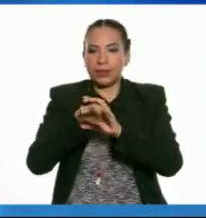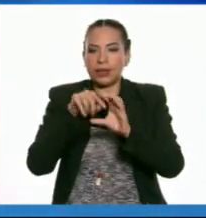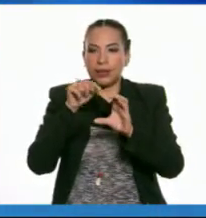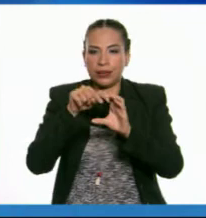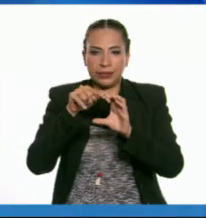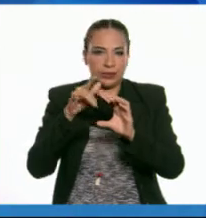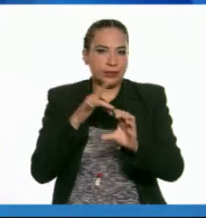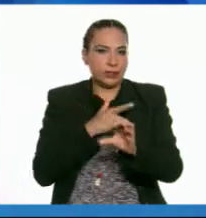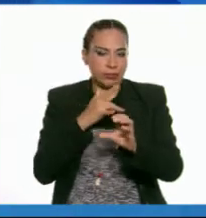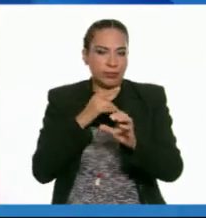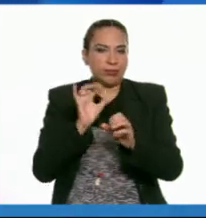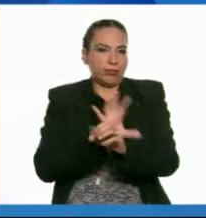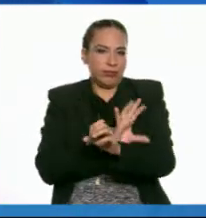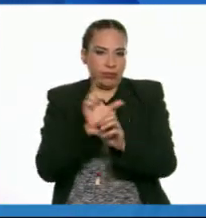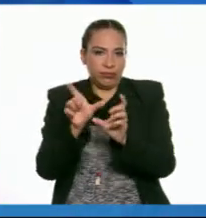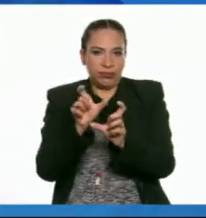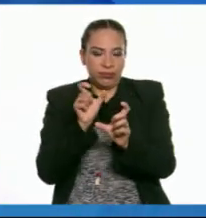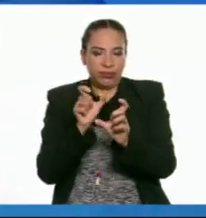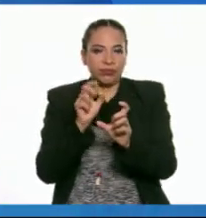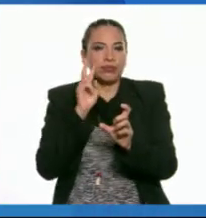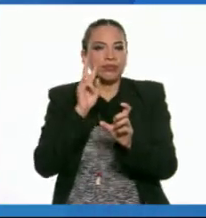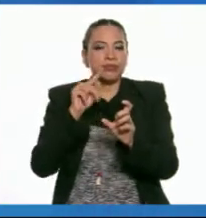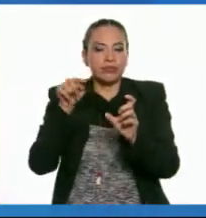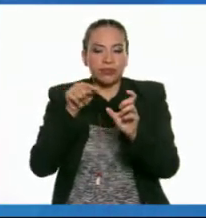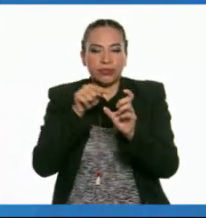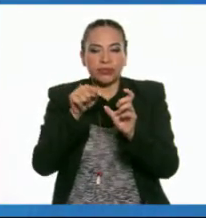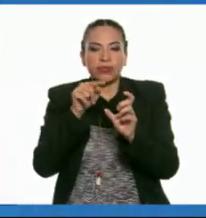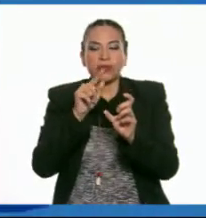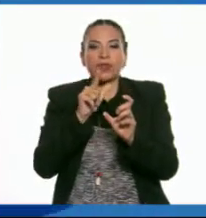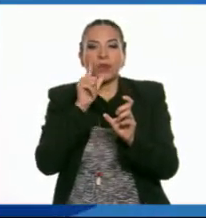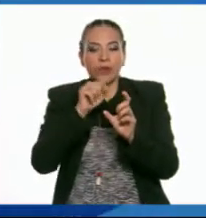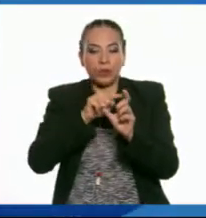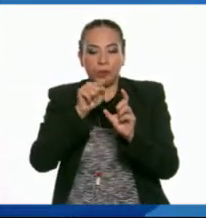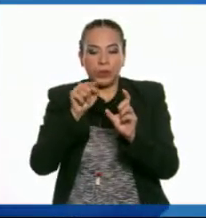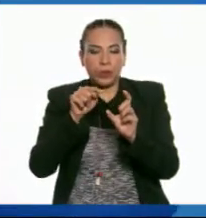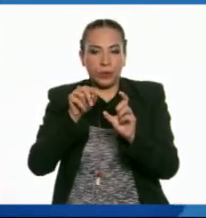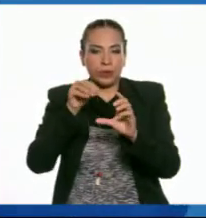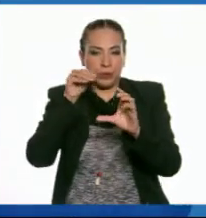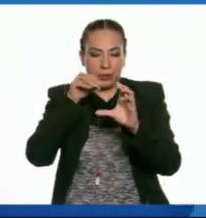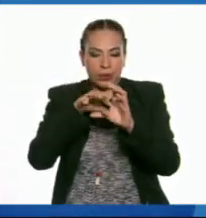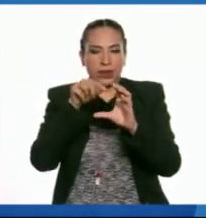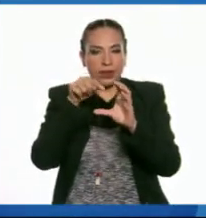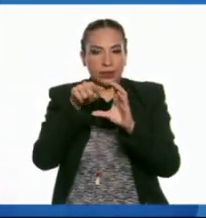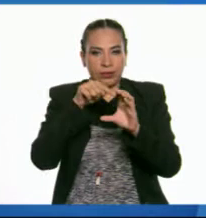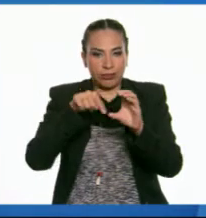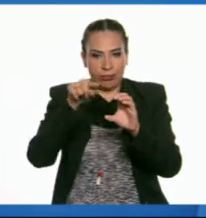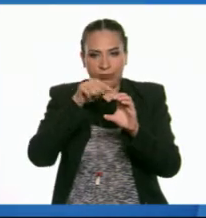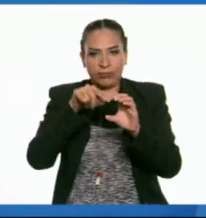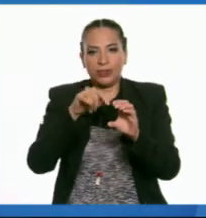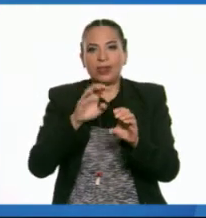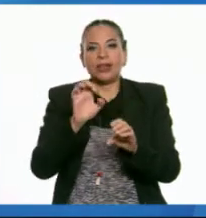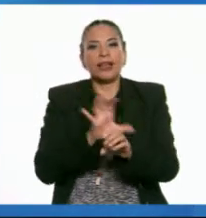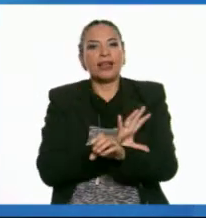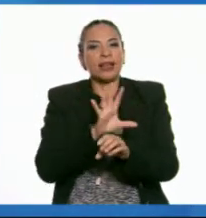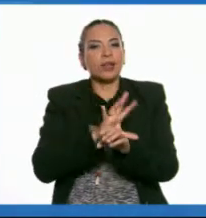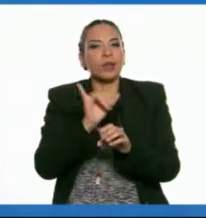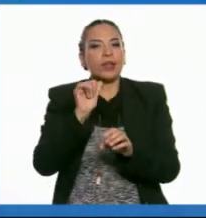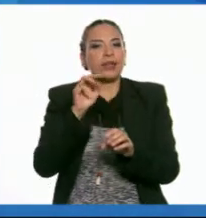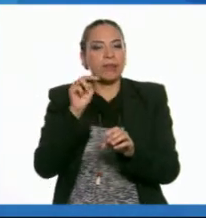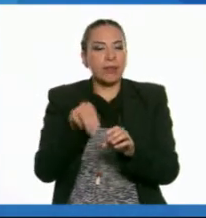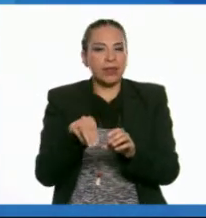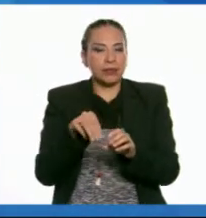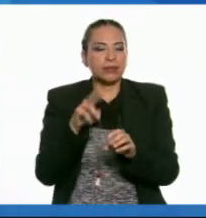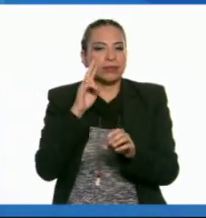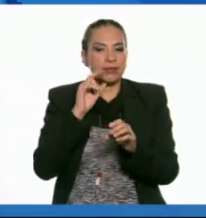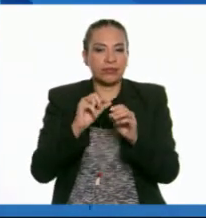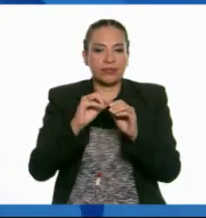electroimán. Podemos ver cómo va la corriente eléctrica. Y al momento de tocar la bobina o el electroimán como que